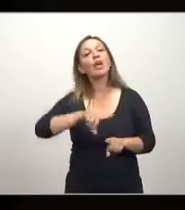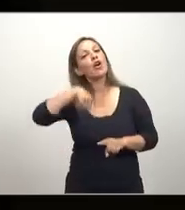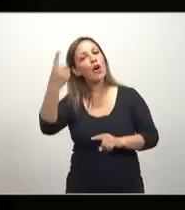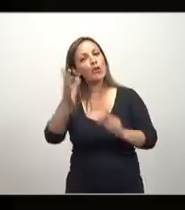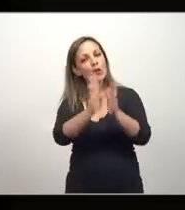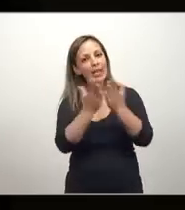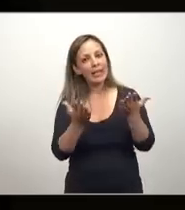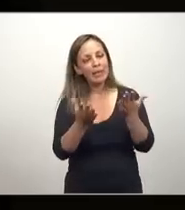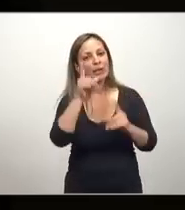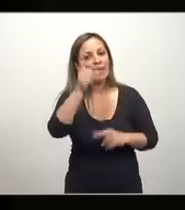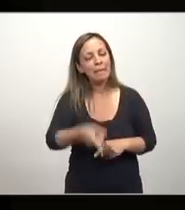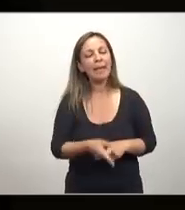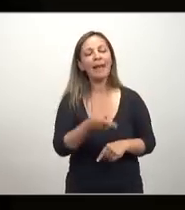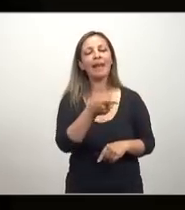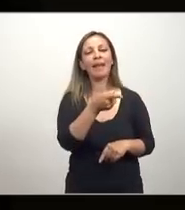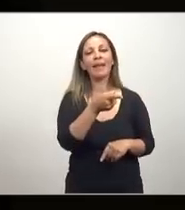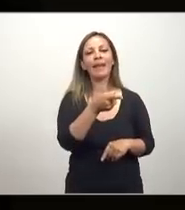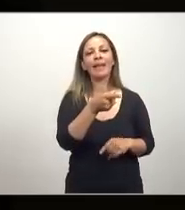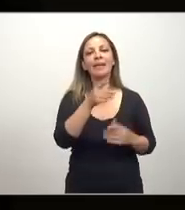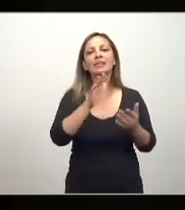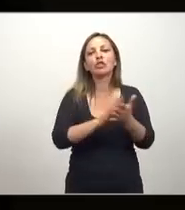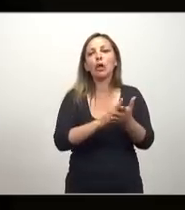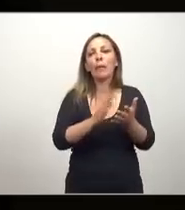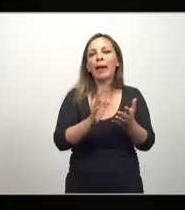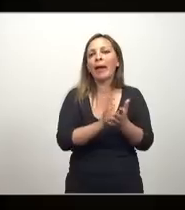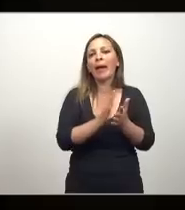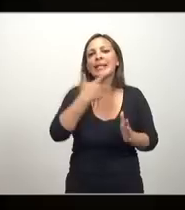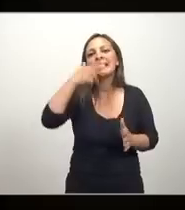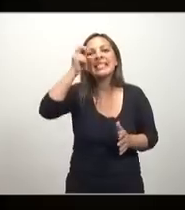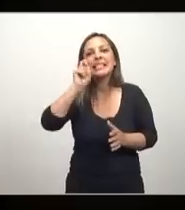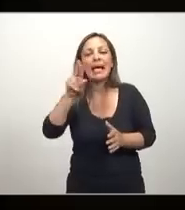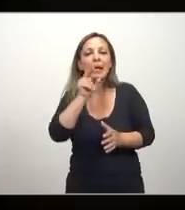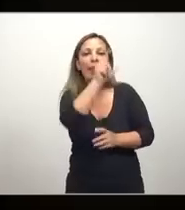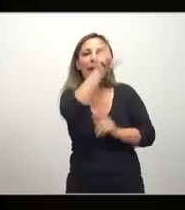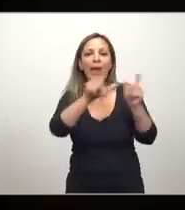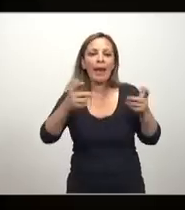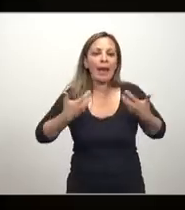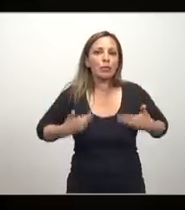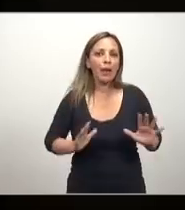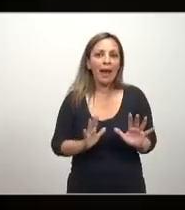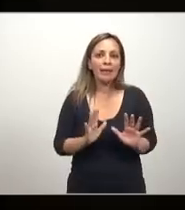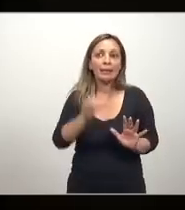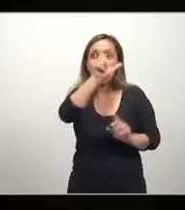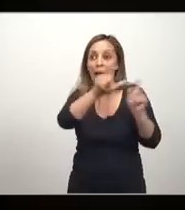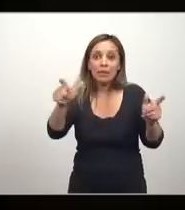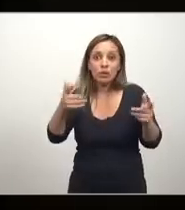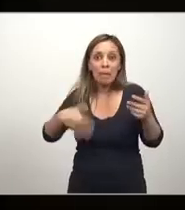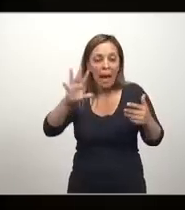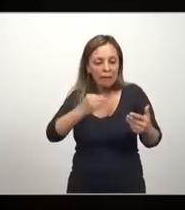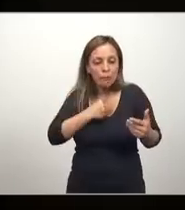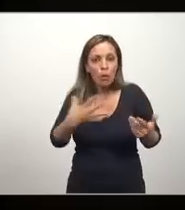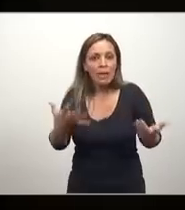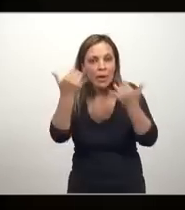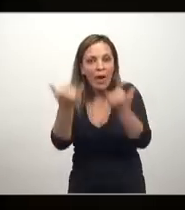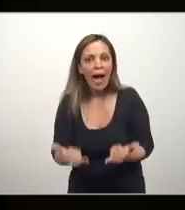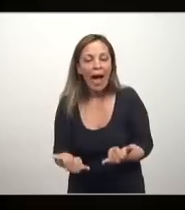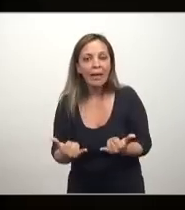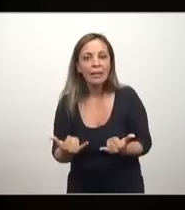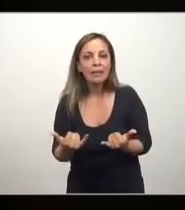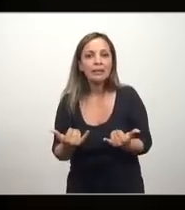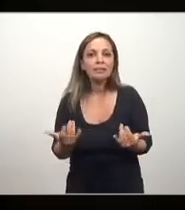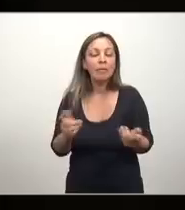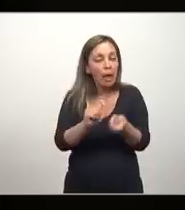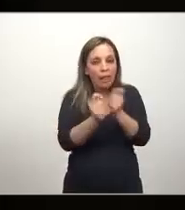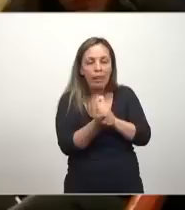sido el ser de la naturaleza más cooperador de la historia. Y por eso logró sobrevivir contra otros